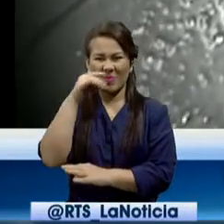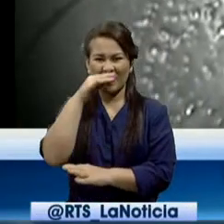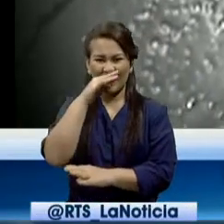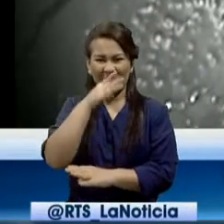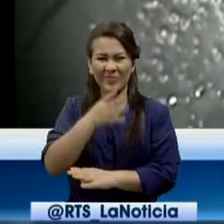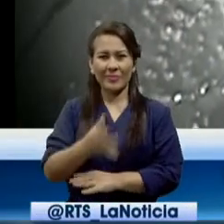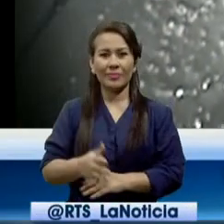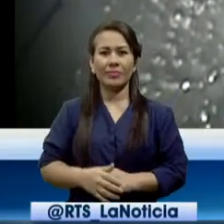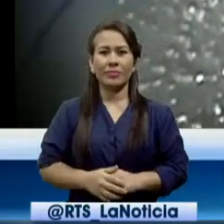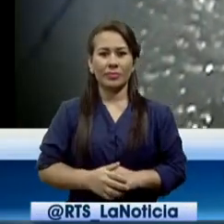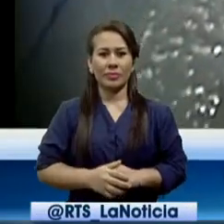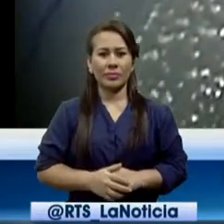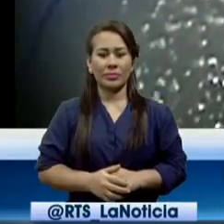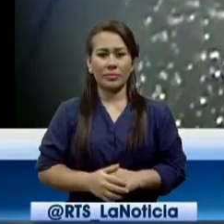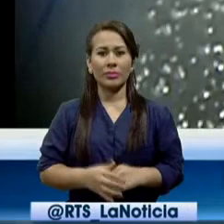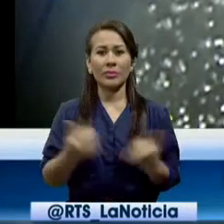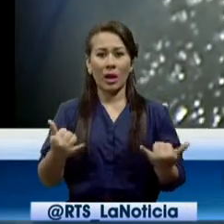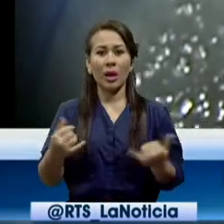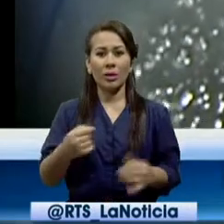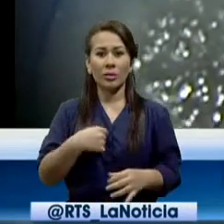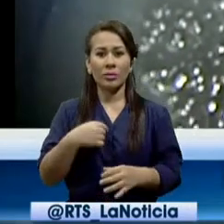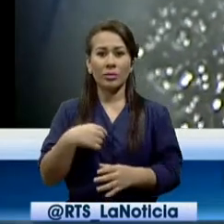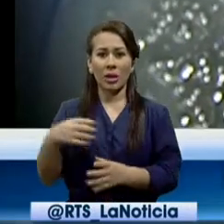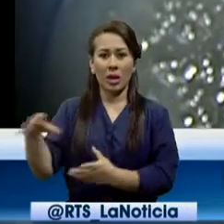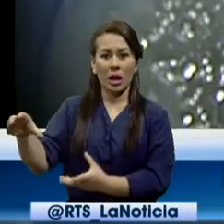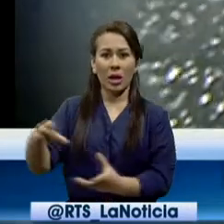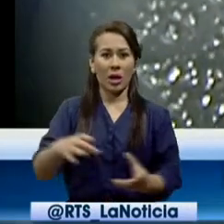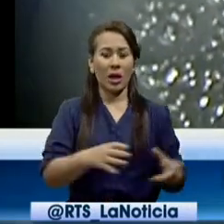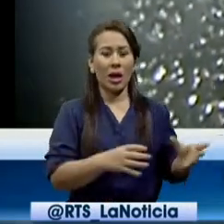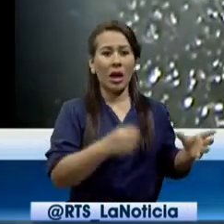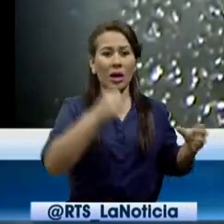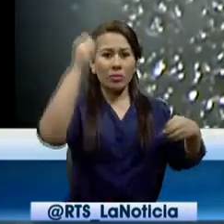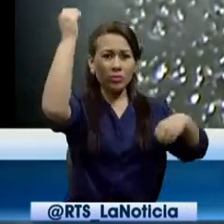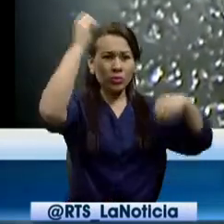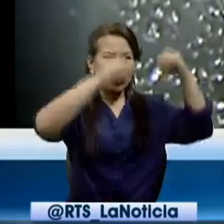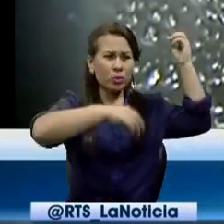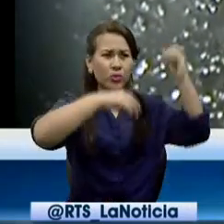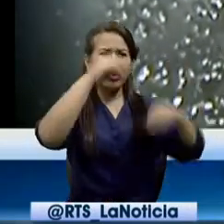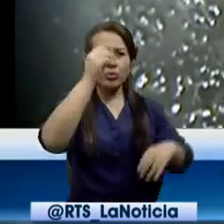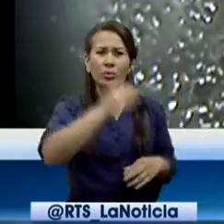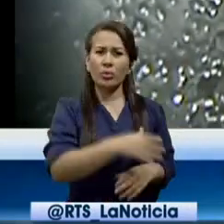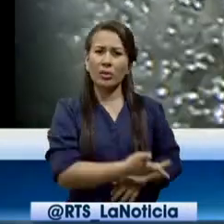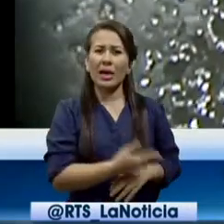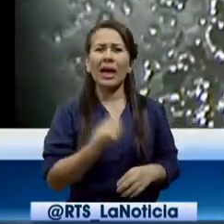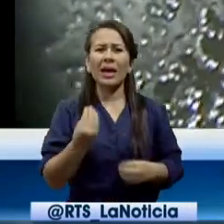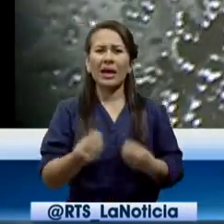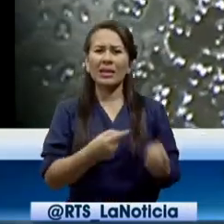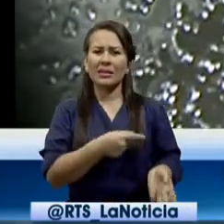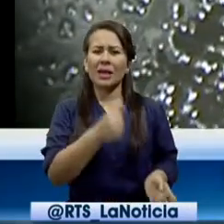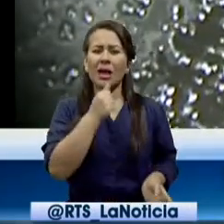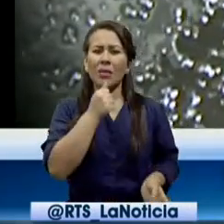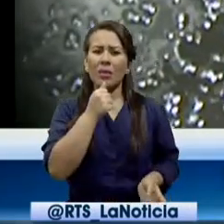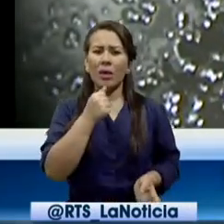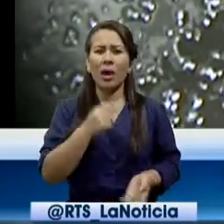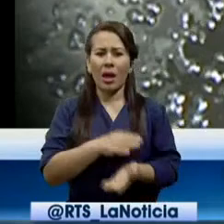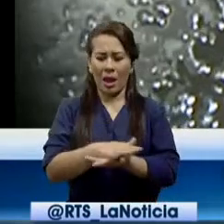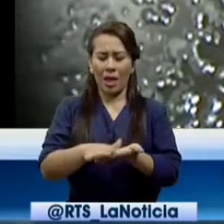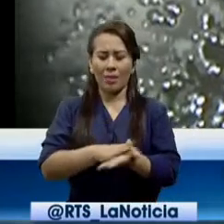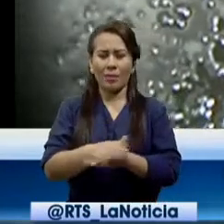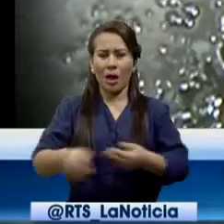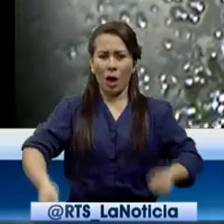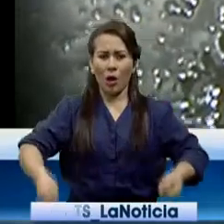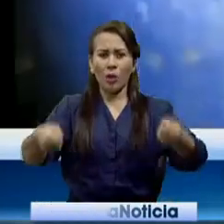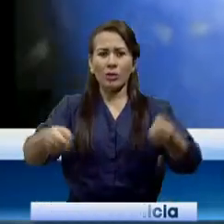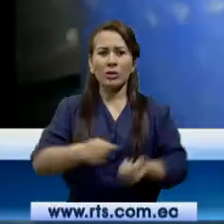insalubridad. No, la acabo de coger recién del aguacero. ¿Para qué utiliza esa agua? Sí, esa agua la utilizo para lavar las ollitas y